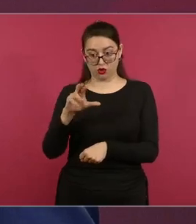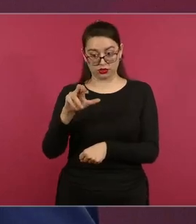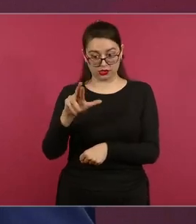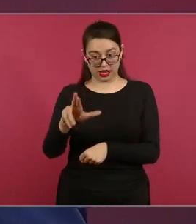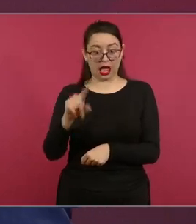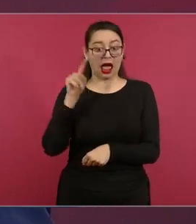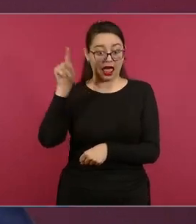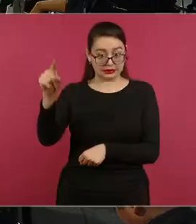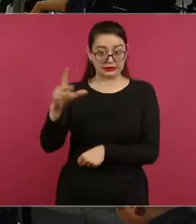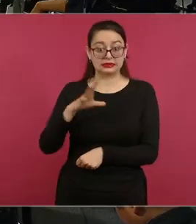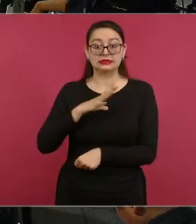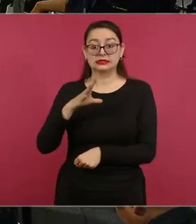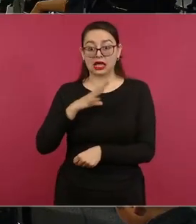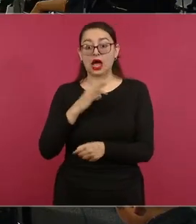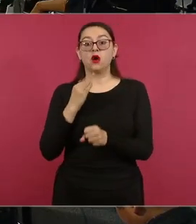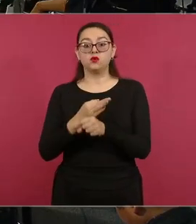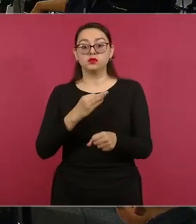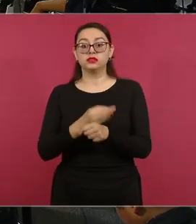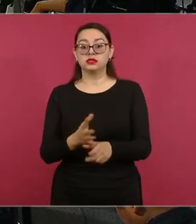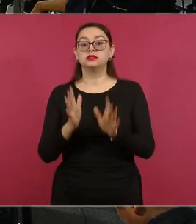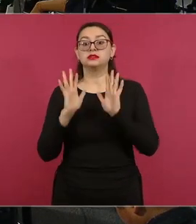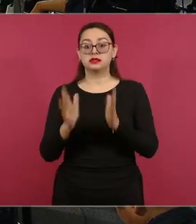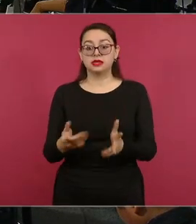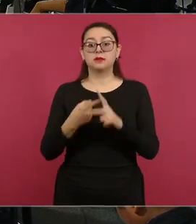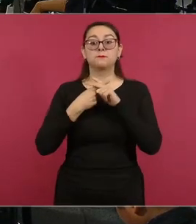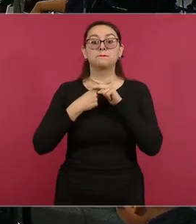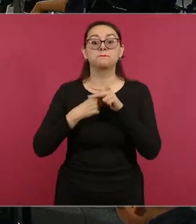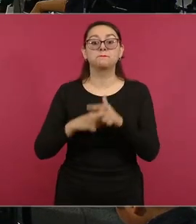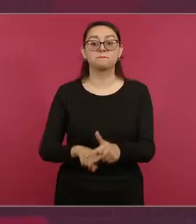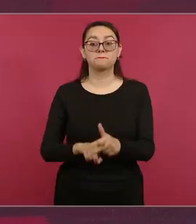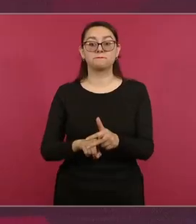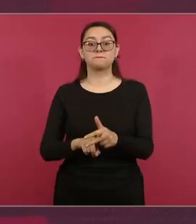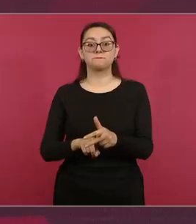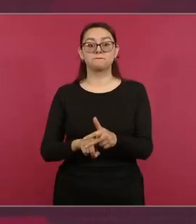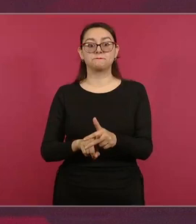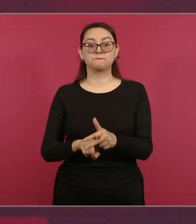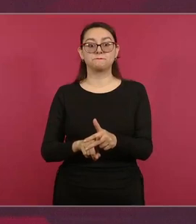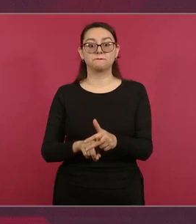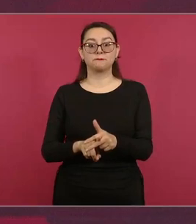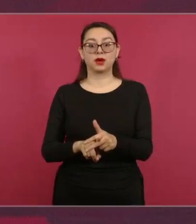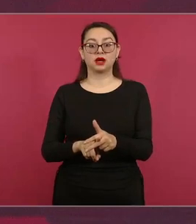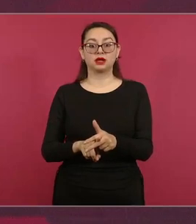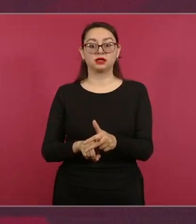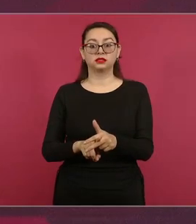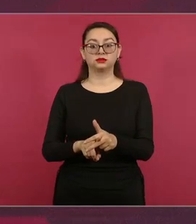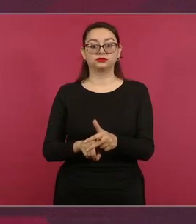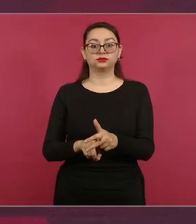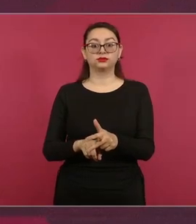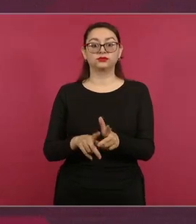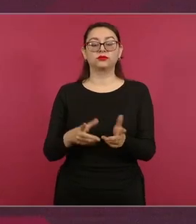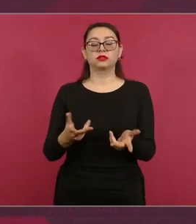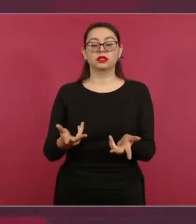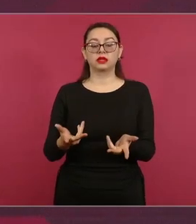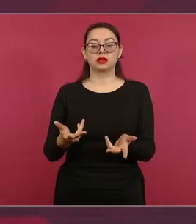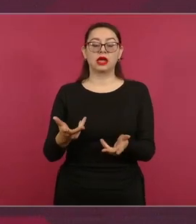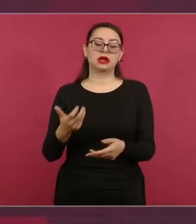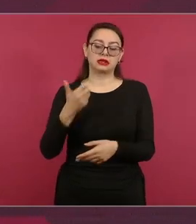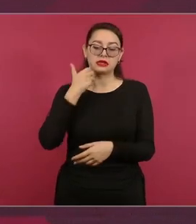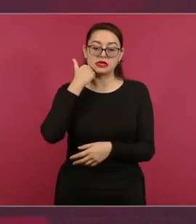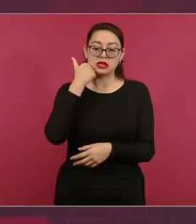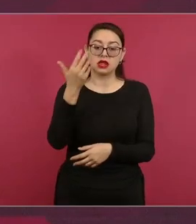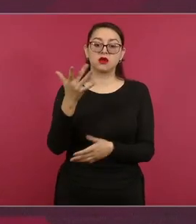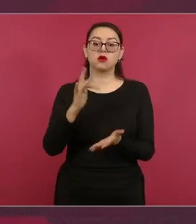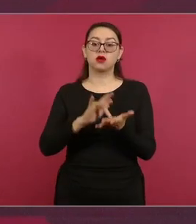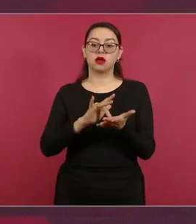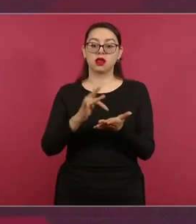Y tenemos brigadas médicas, incluso quiero aprovechar para agradecer aquí al